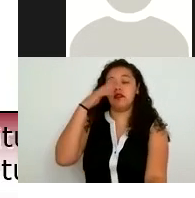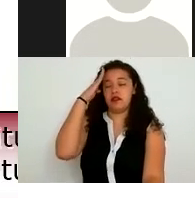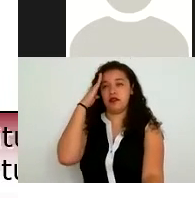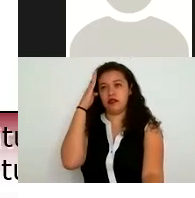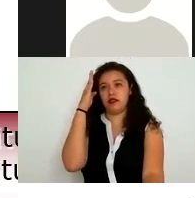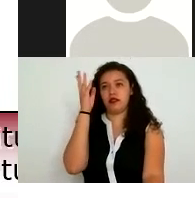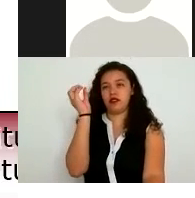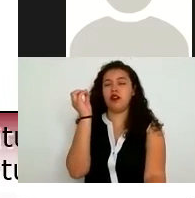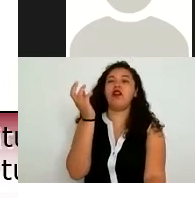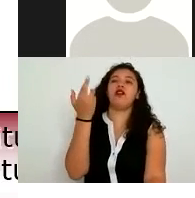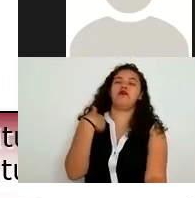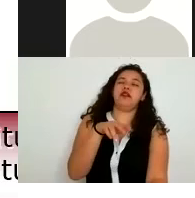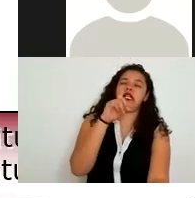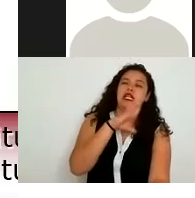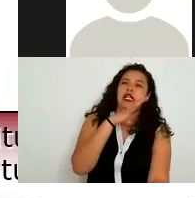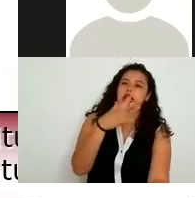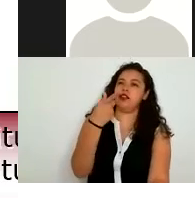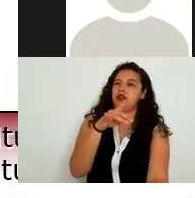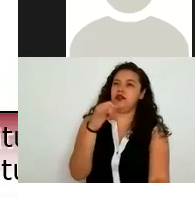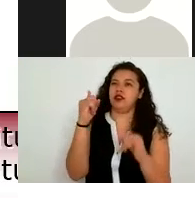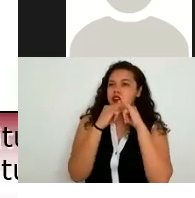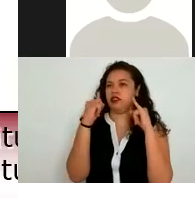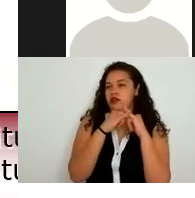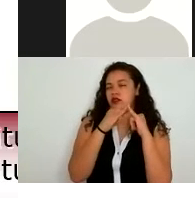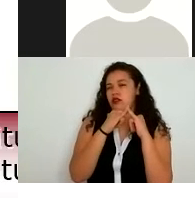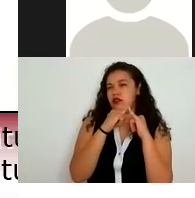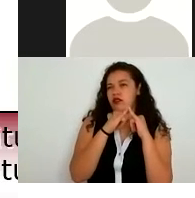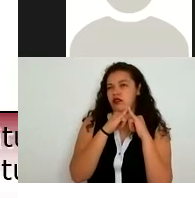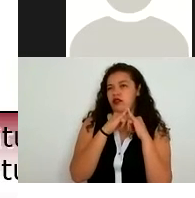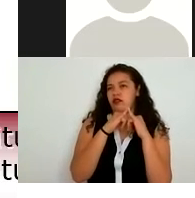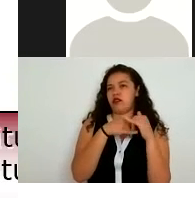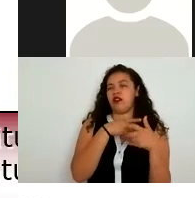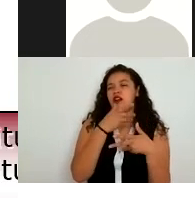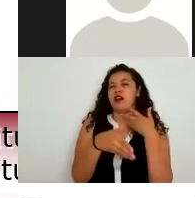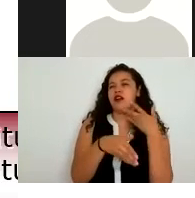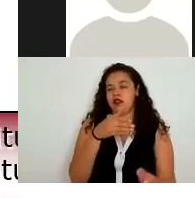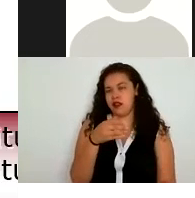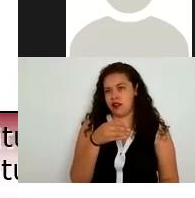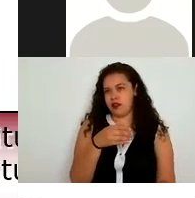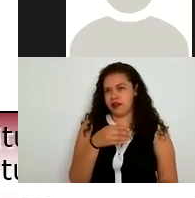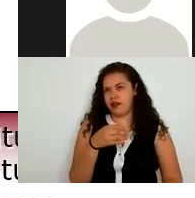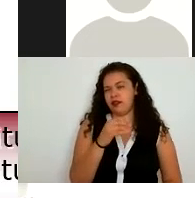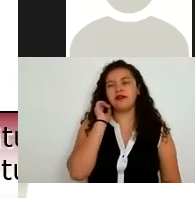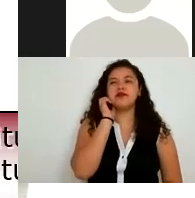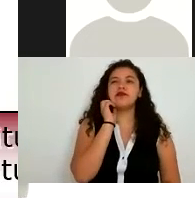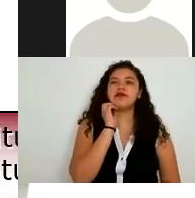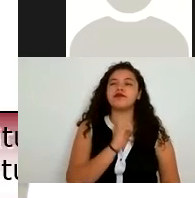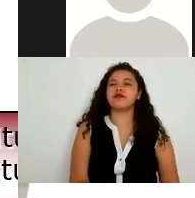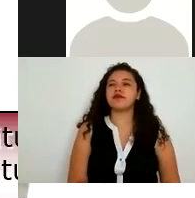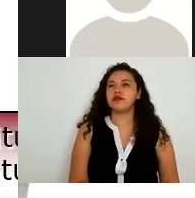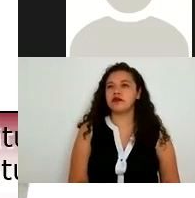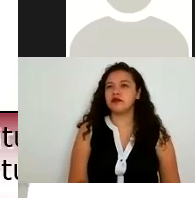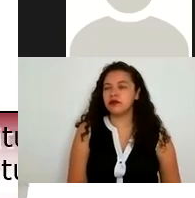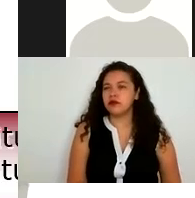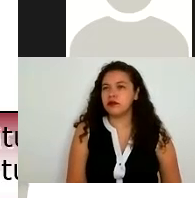legal en el caso de las instituciones que tienen en servicio hacia niños niñas y adolescentes muchas veces a través de un representante que puede ser el tutor